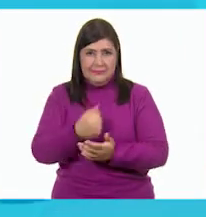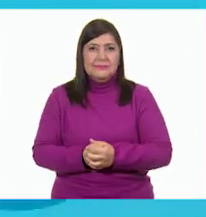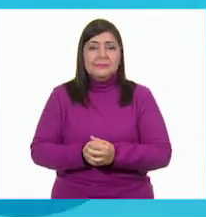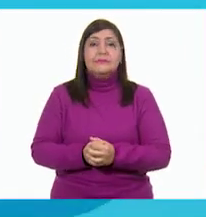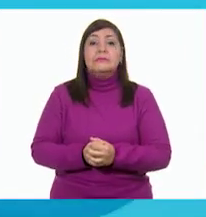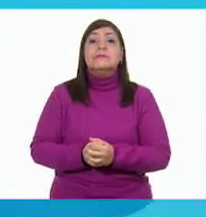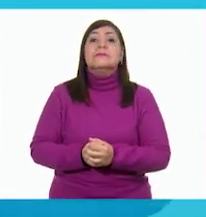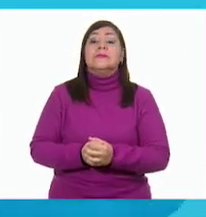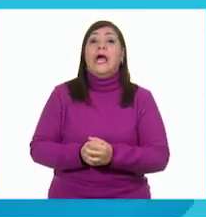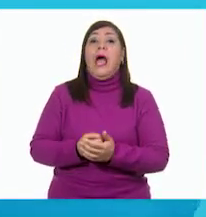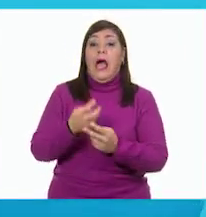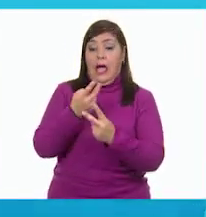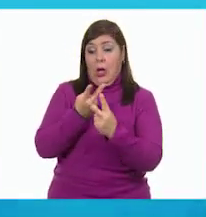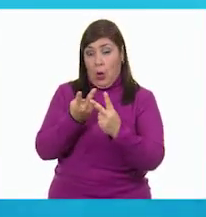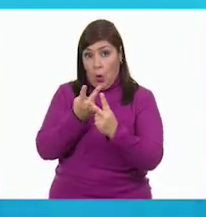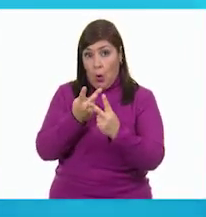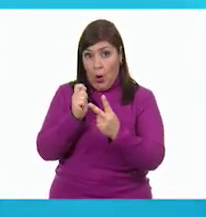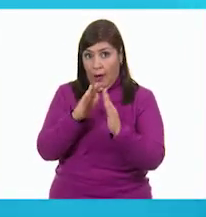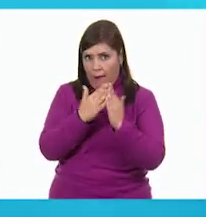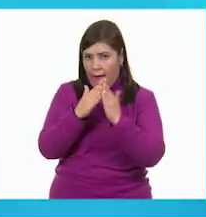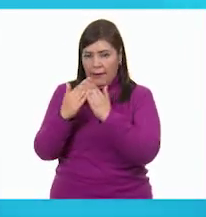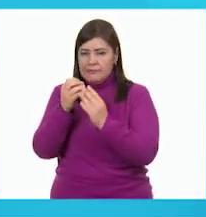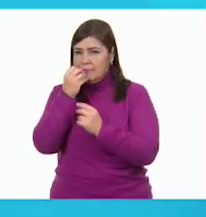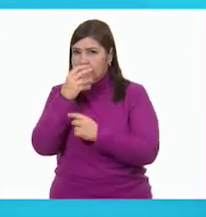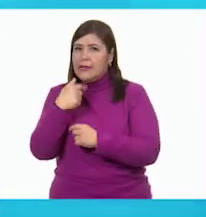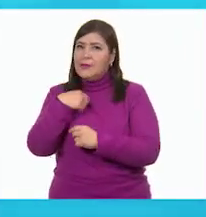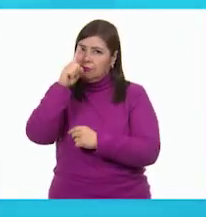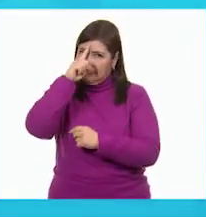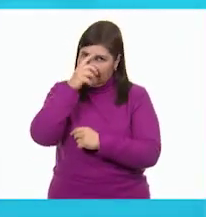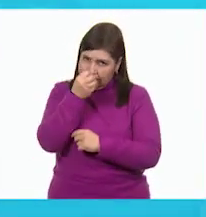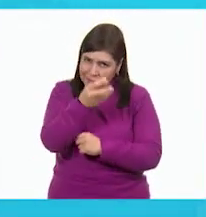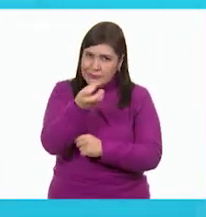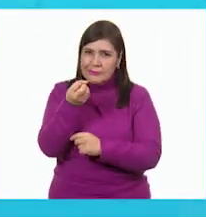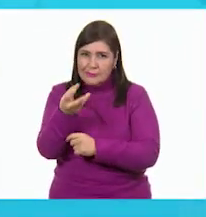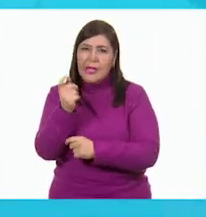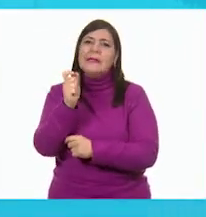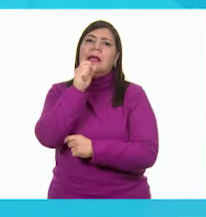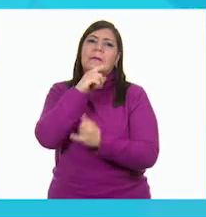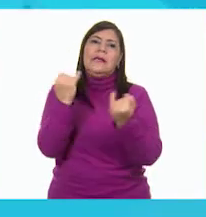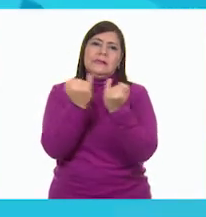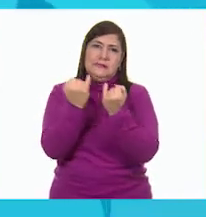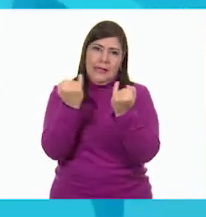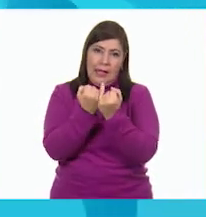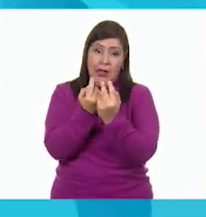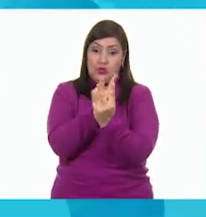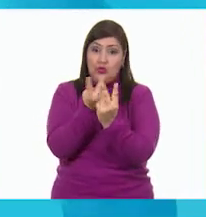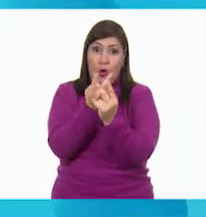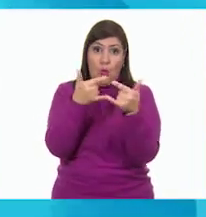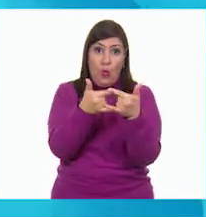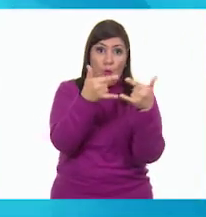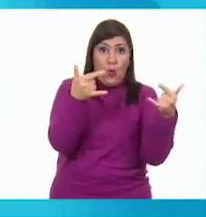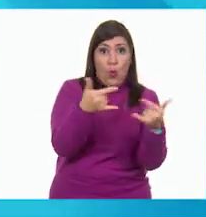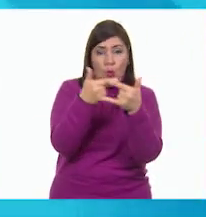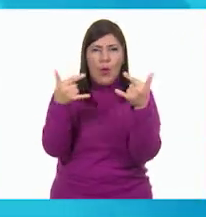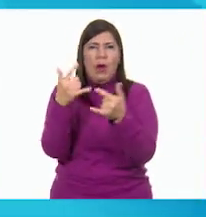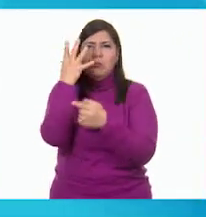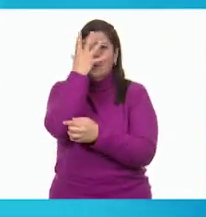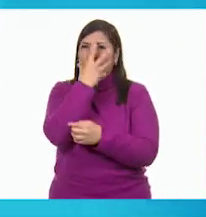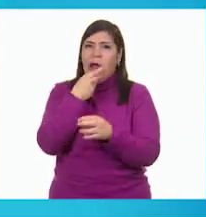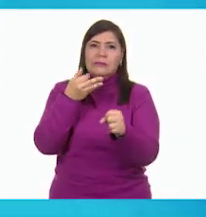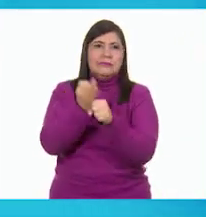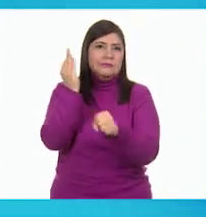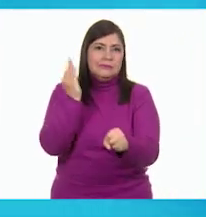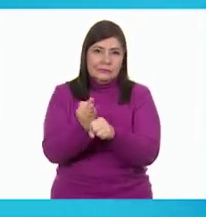Y yo también se los quiero recomendar a ustedes porque en verdad estos dos cuentos están muy bonitos y